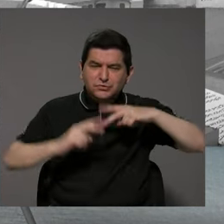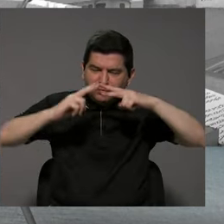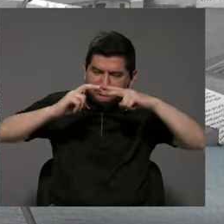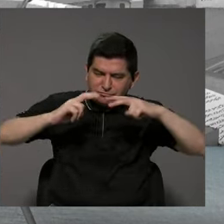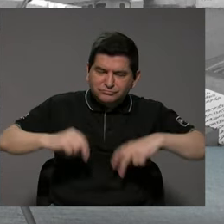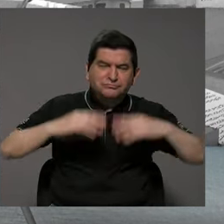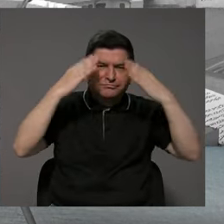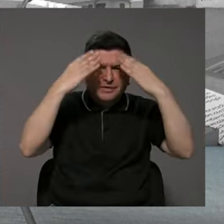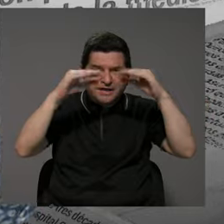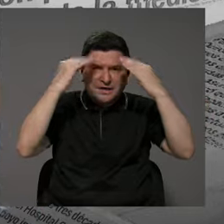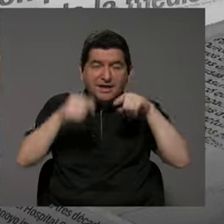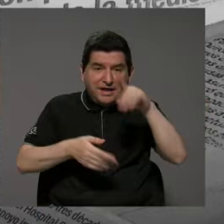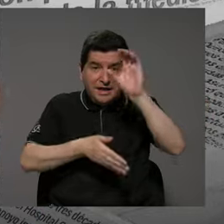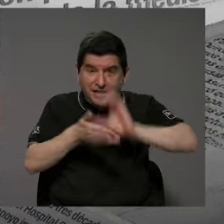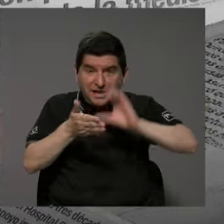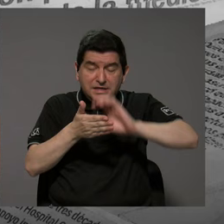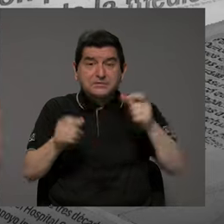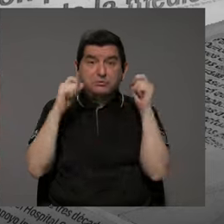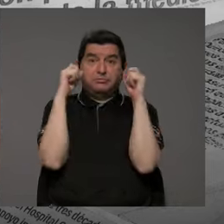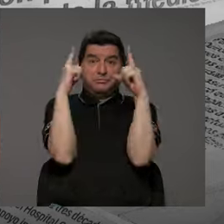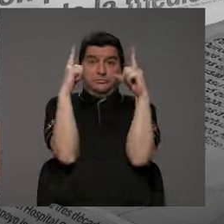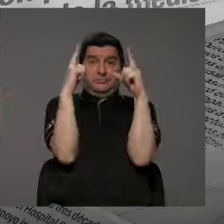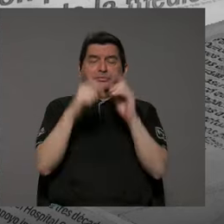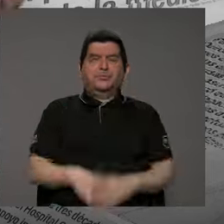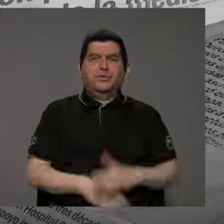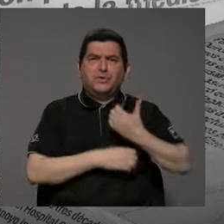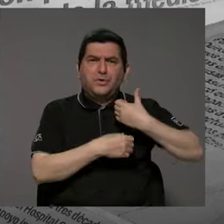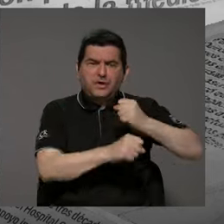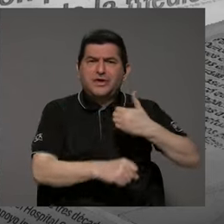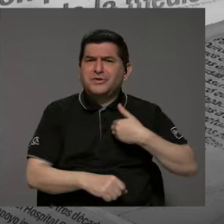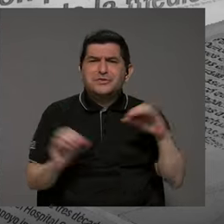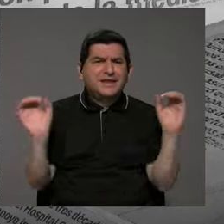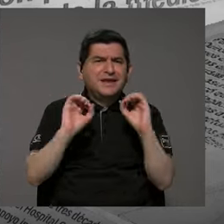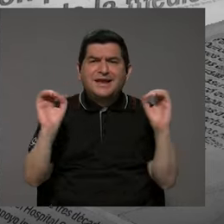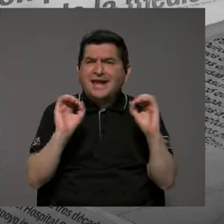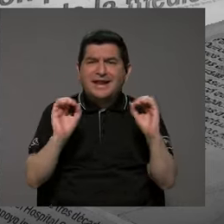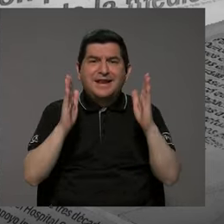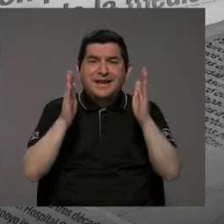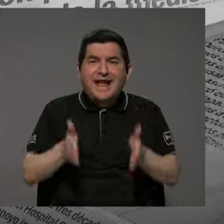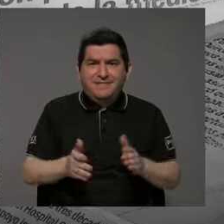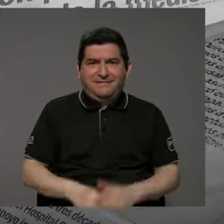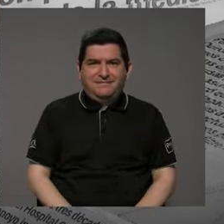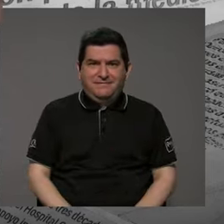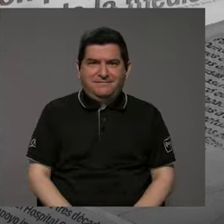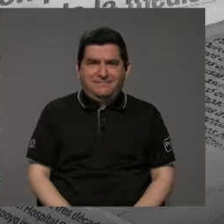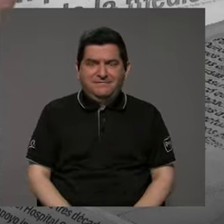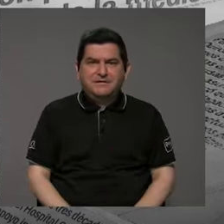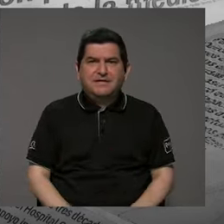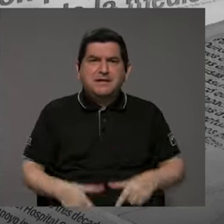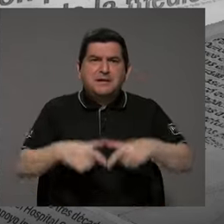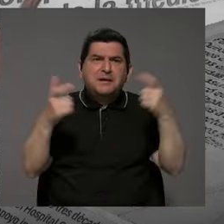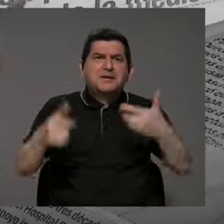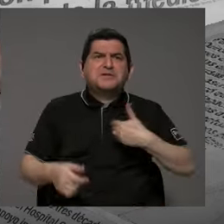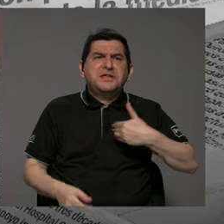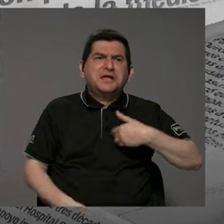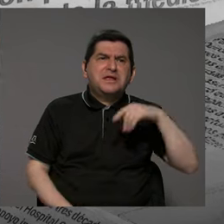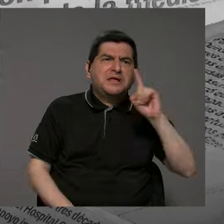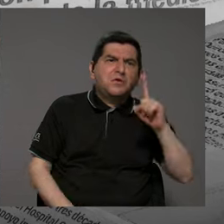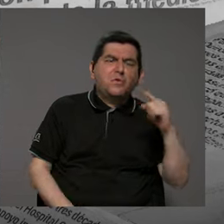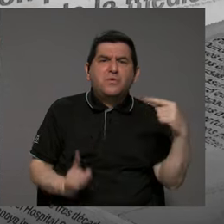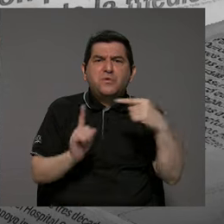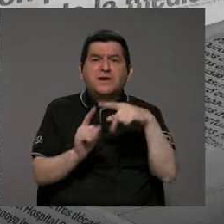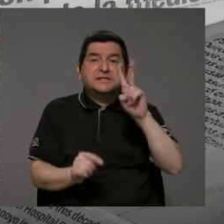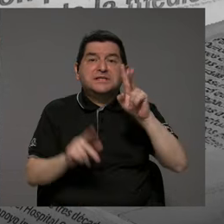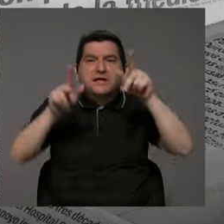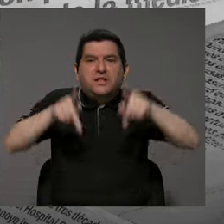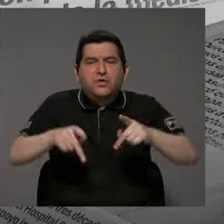informe, en ese capítulo me quedé sorprendida que hay municipalidades que no tienen ni una persona y la mayoría tiene de una a dos. O